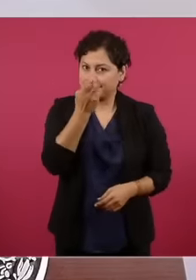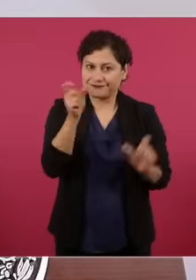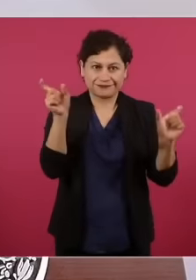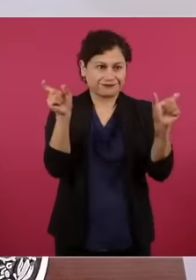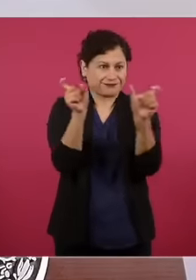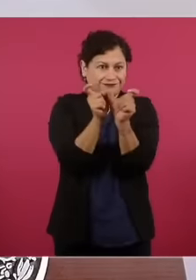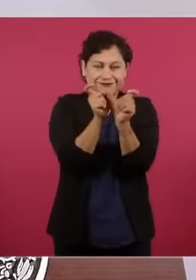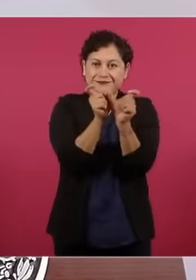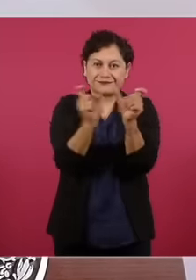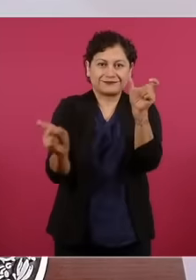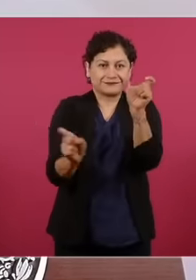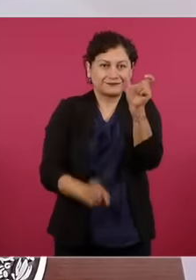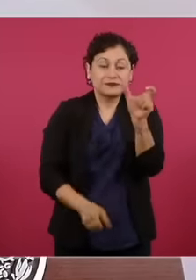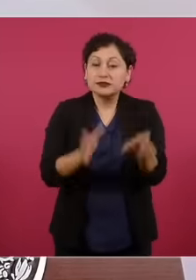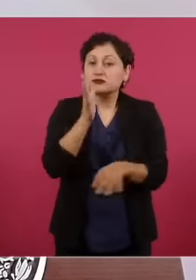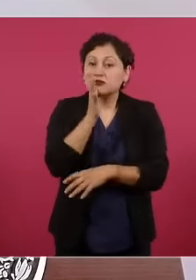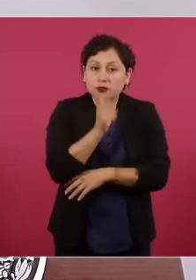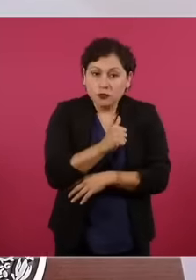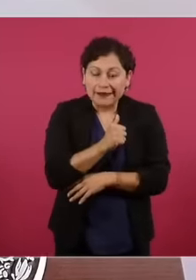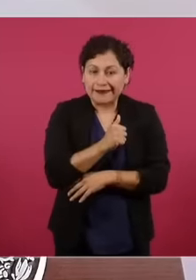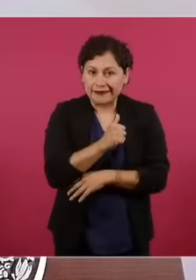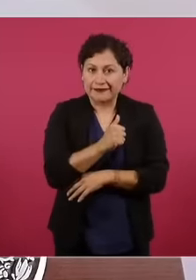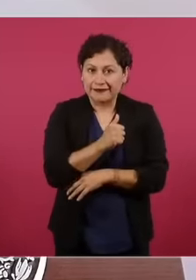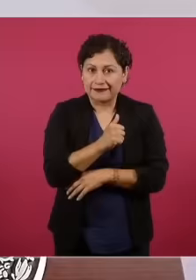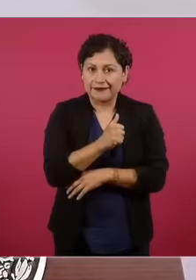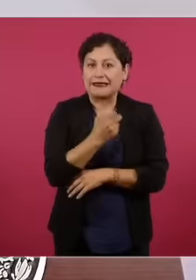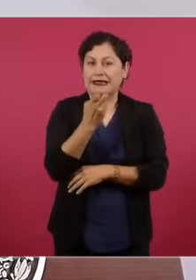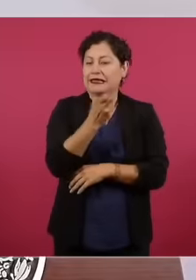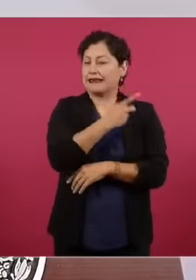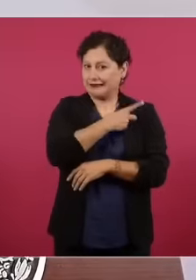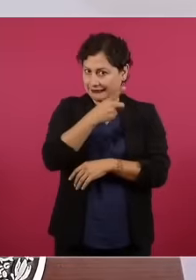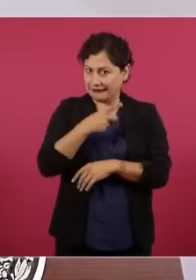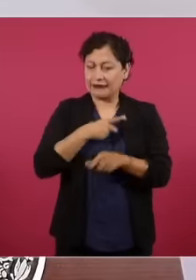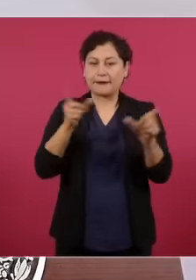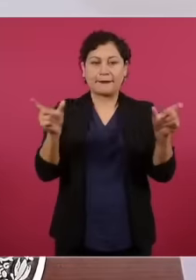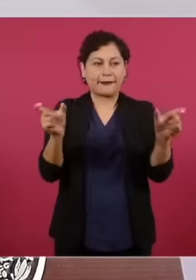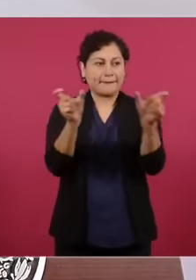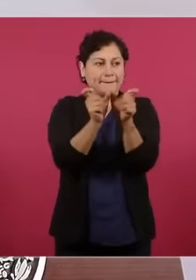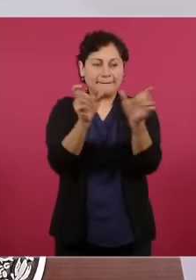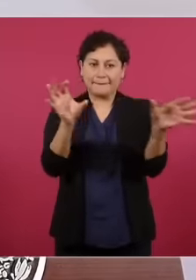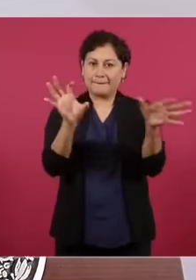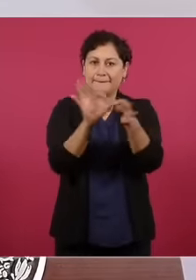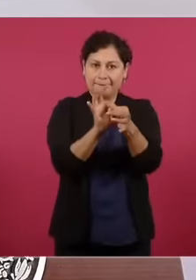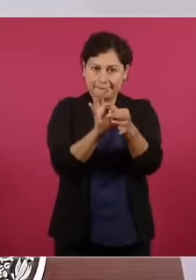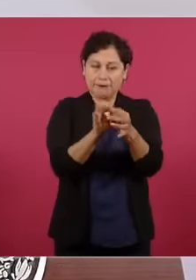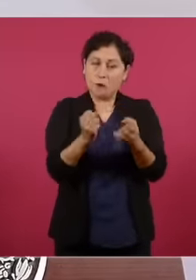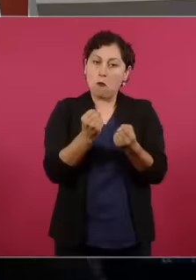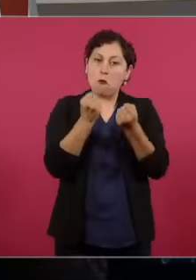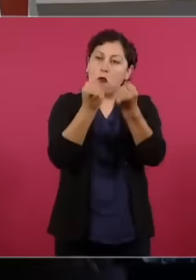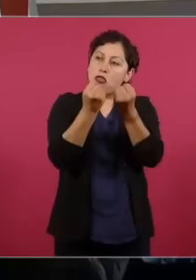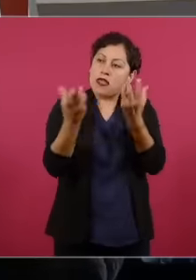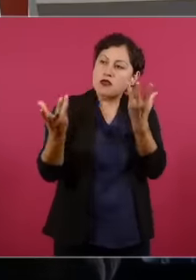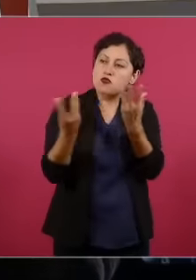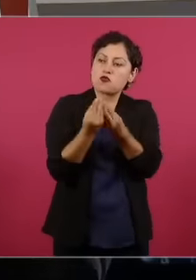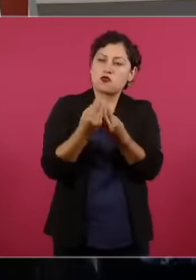Eso no es democracia No se puede Borrar al pueblo ¿Cómo?